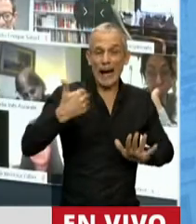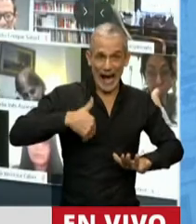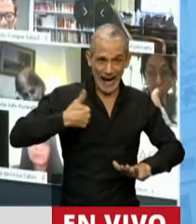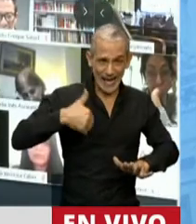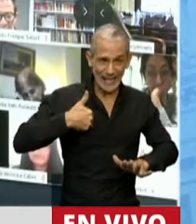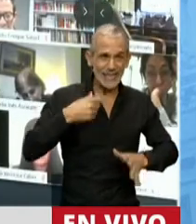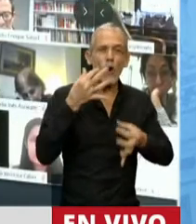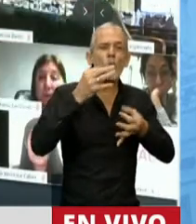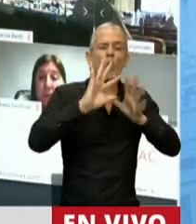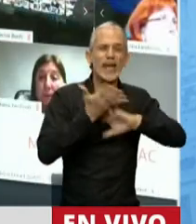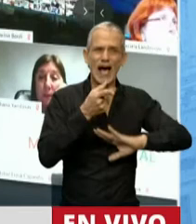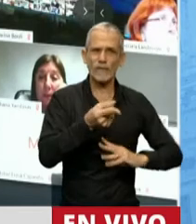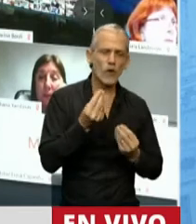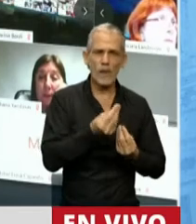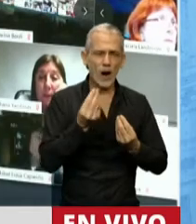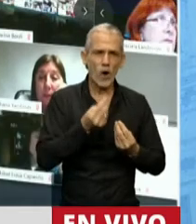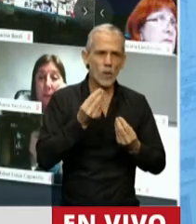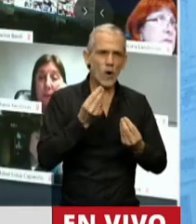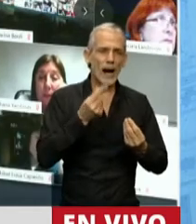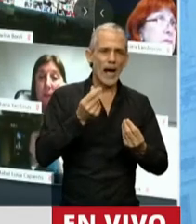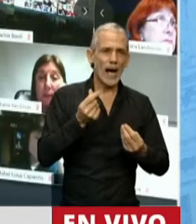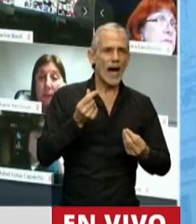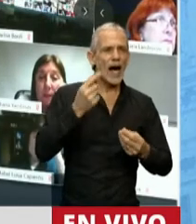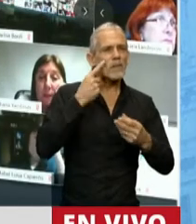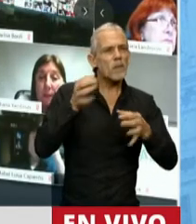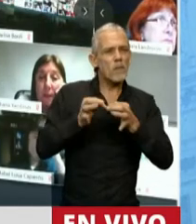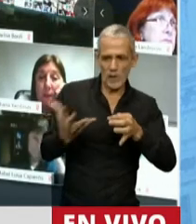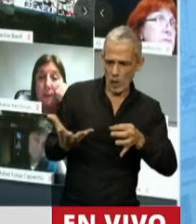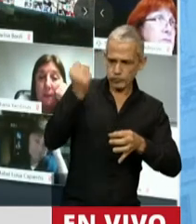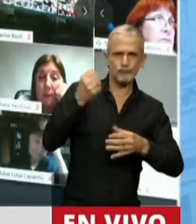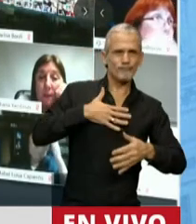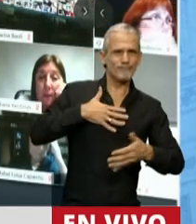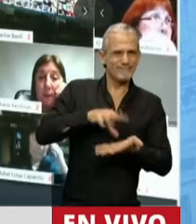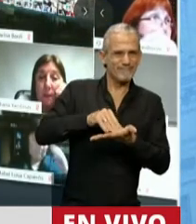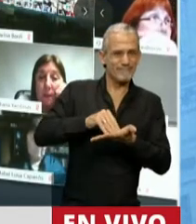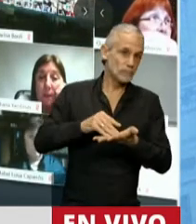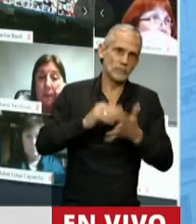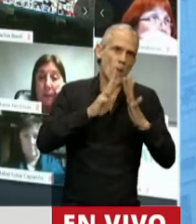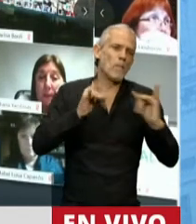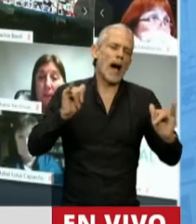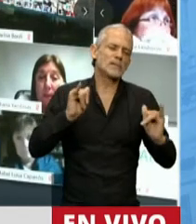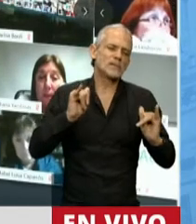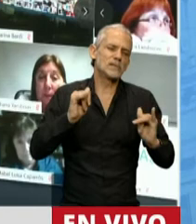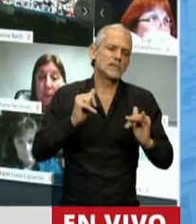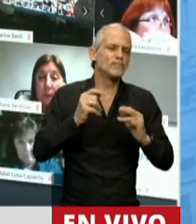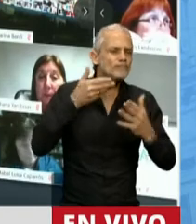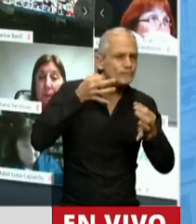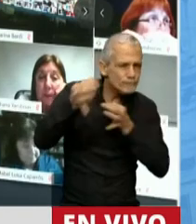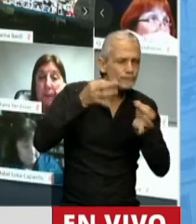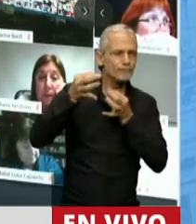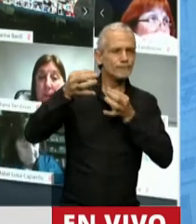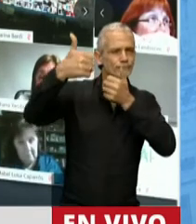la única vía concebible para la recuperación del ejercicio de la soberanía es la pacífica y la diplomática.